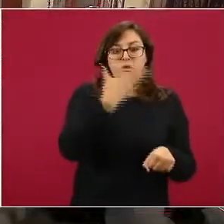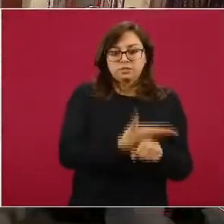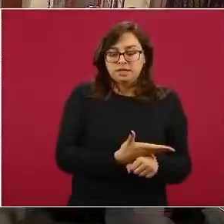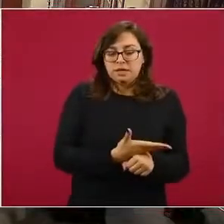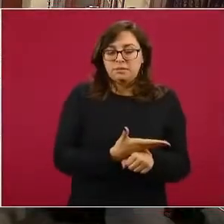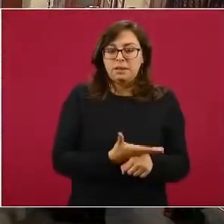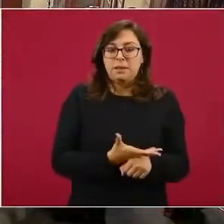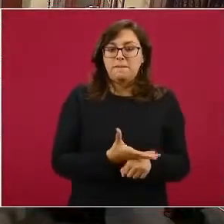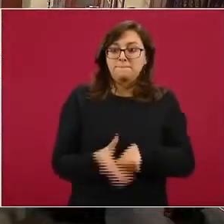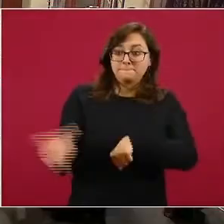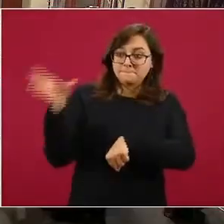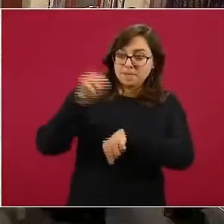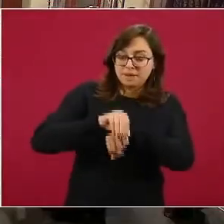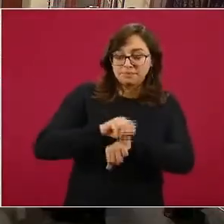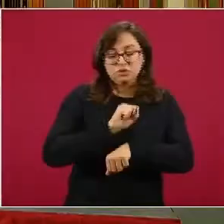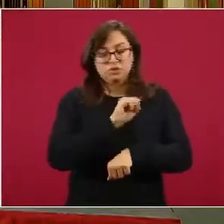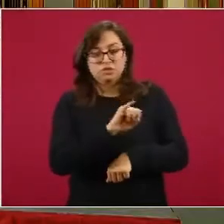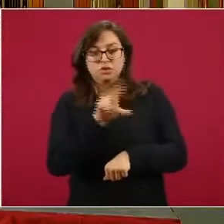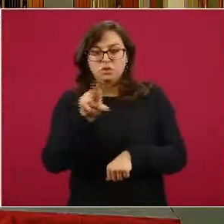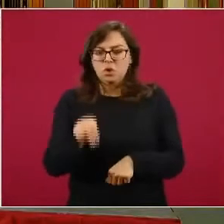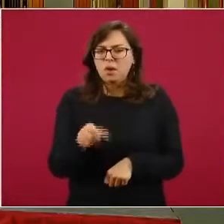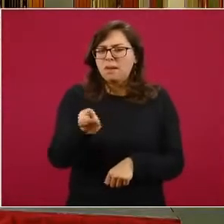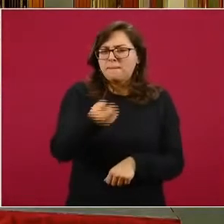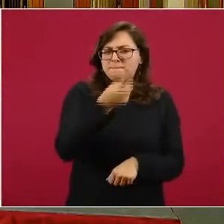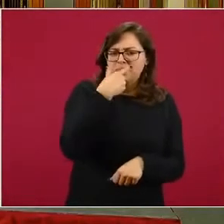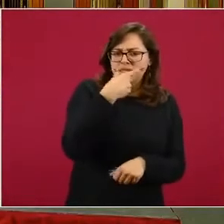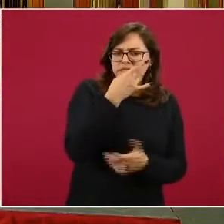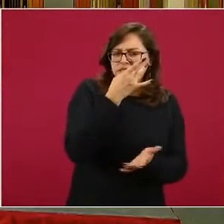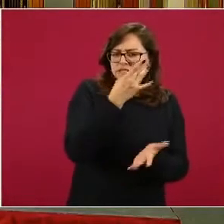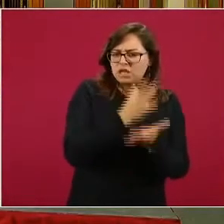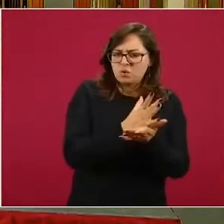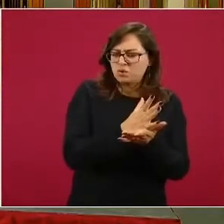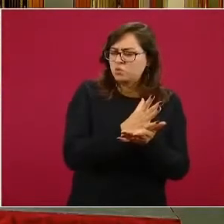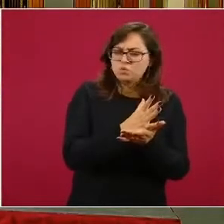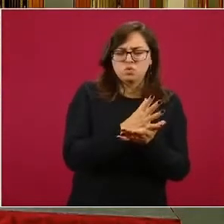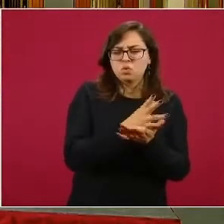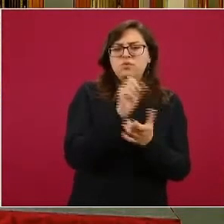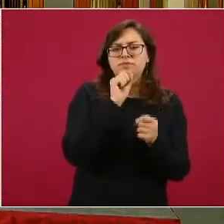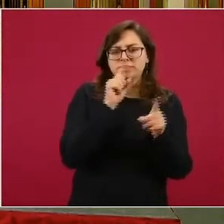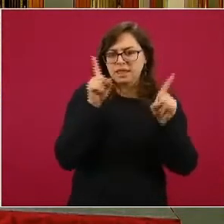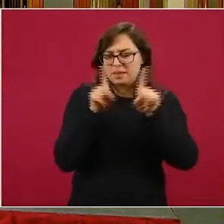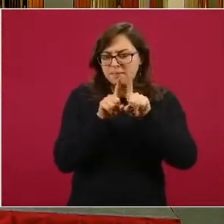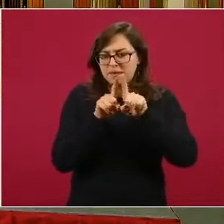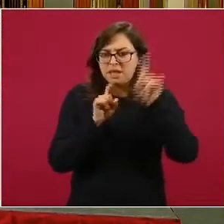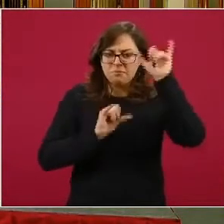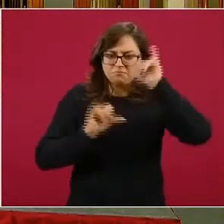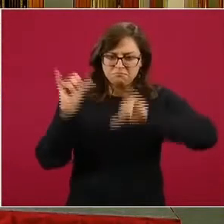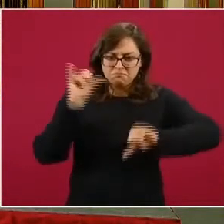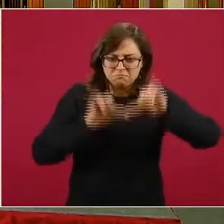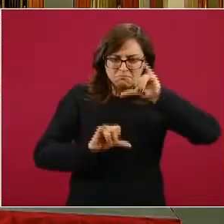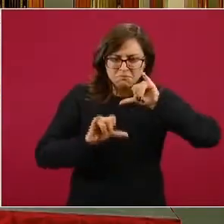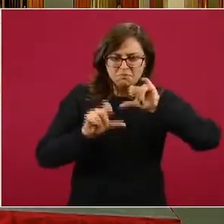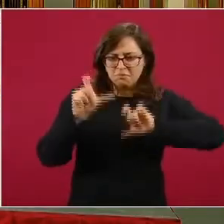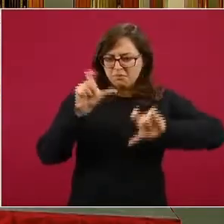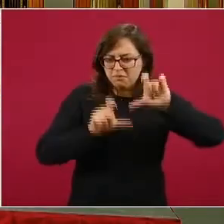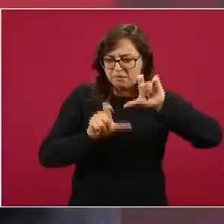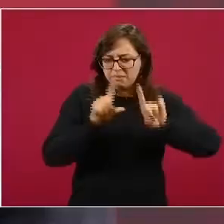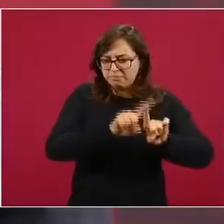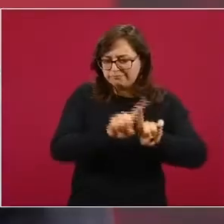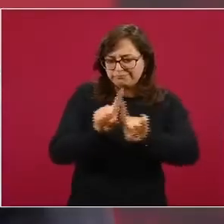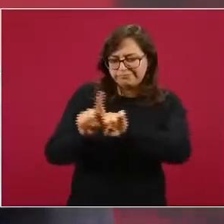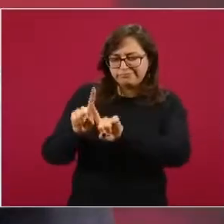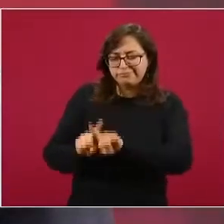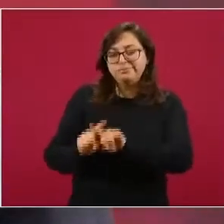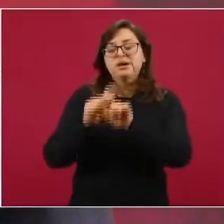múltiples productos, no sólo farmacéuticos y diagnósticos, sino agroquímicos y de muchas otras cosas.